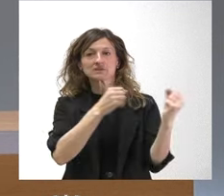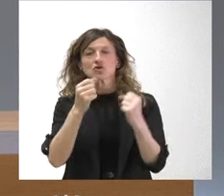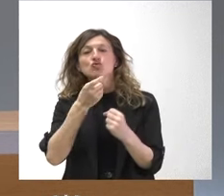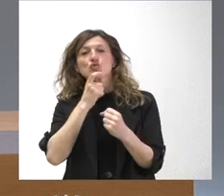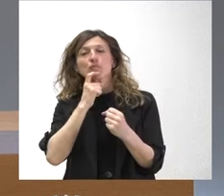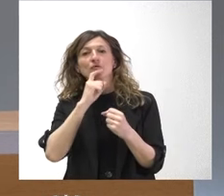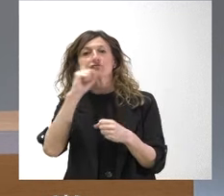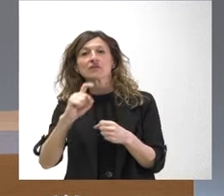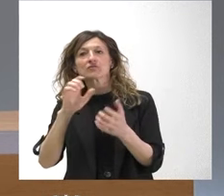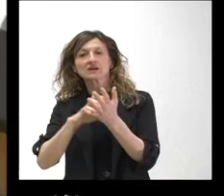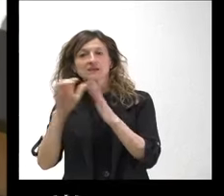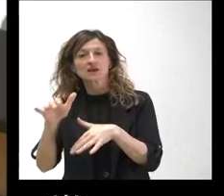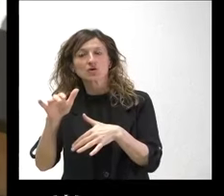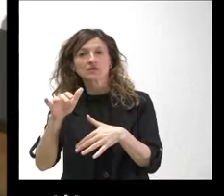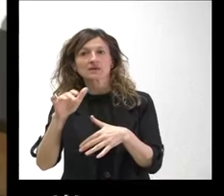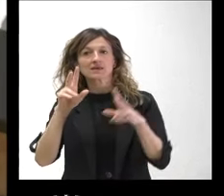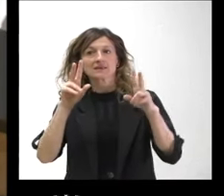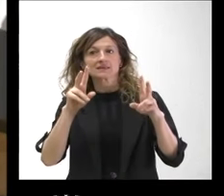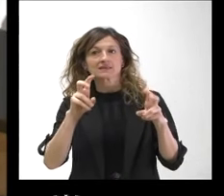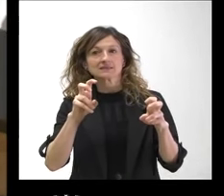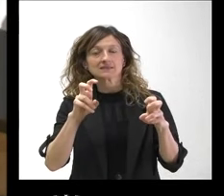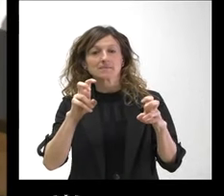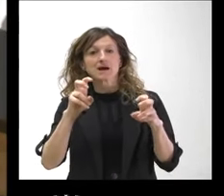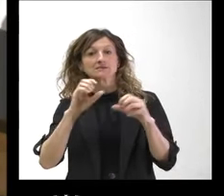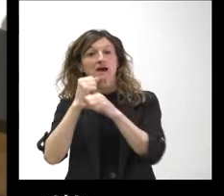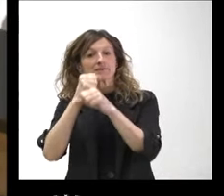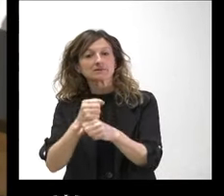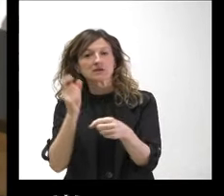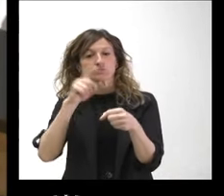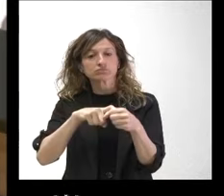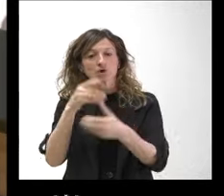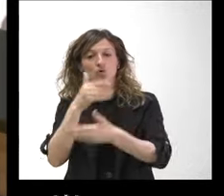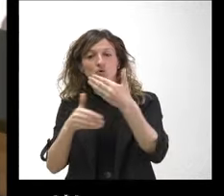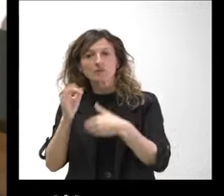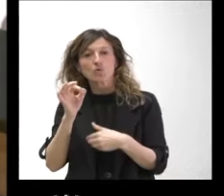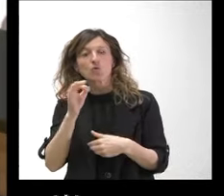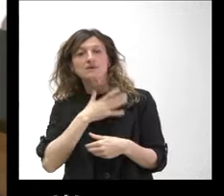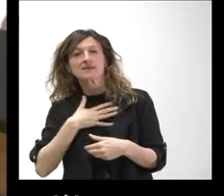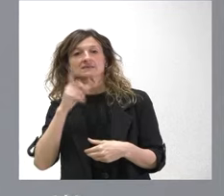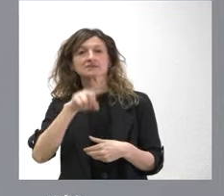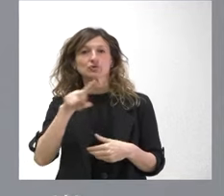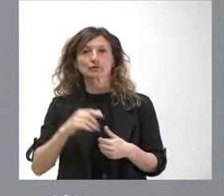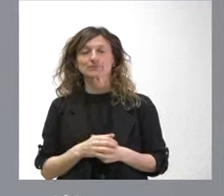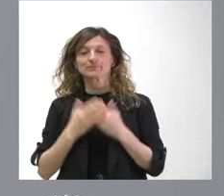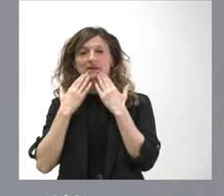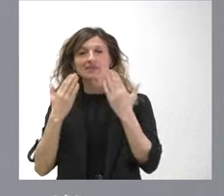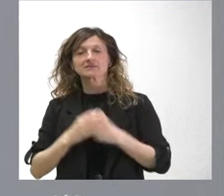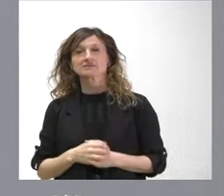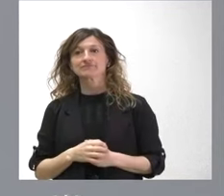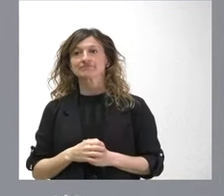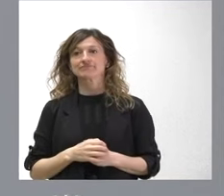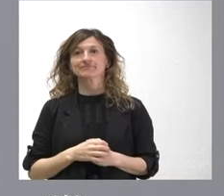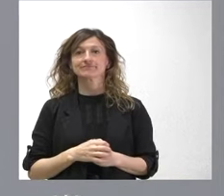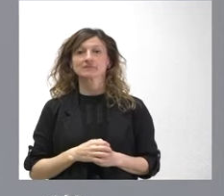Fundación Castilla y León a estos actos de 800 aniversario o si tiene intención siquiera de hacerlo Gracias Pues como usted